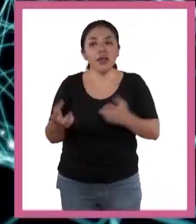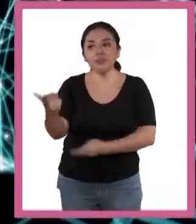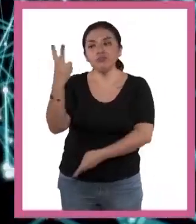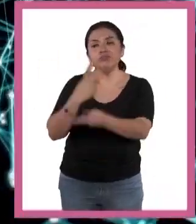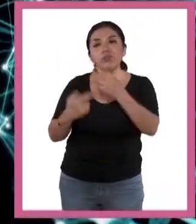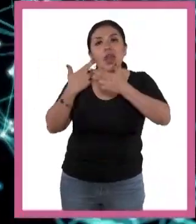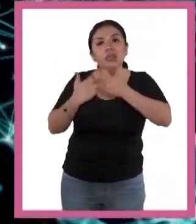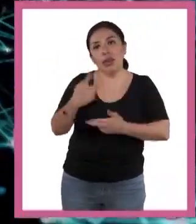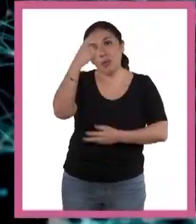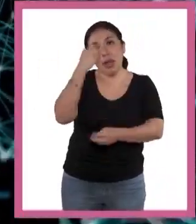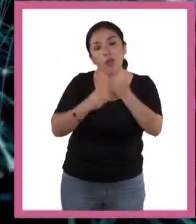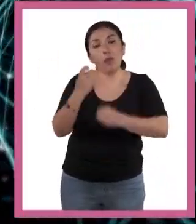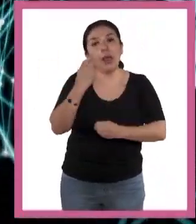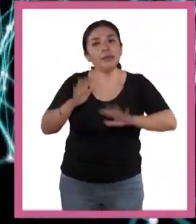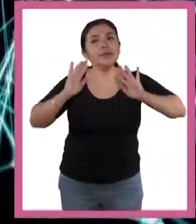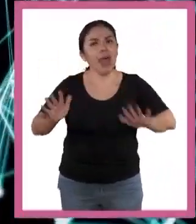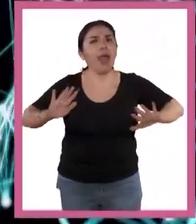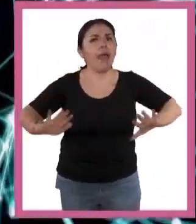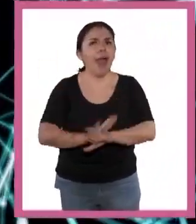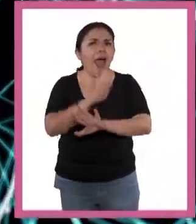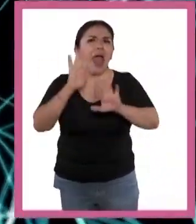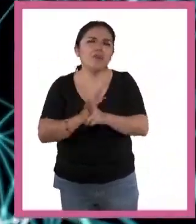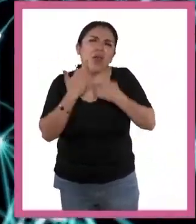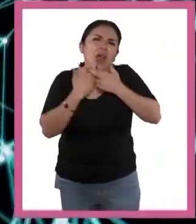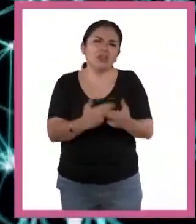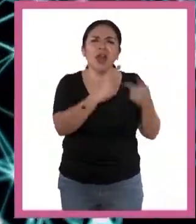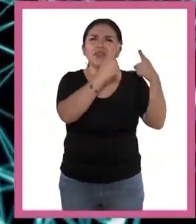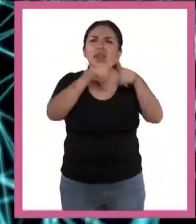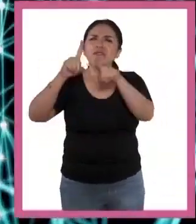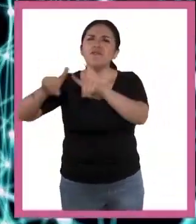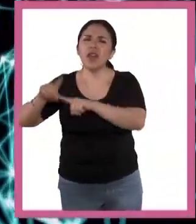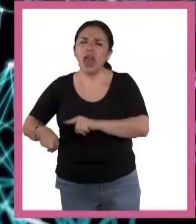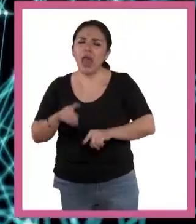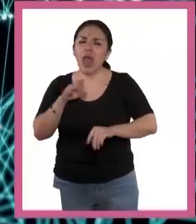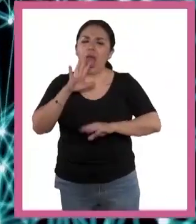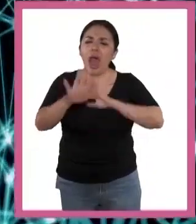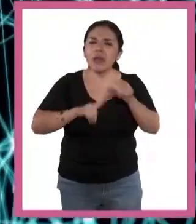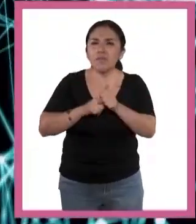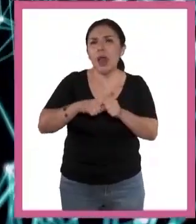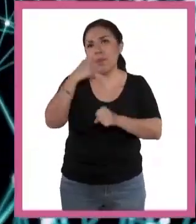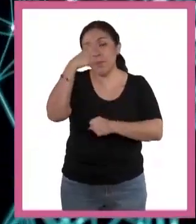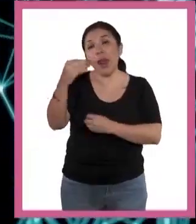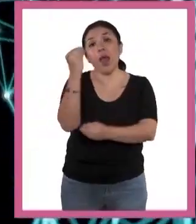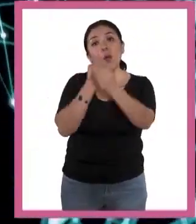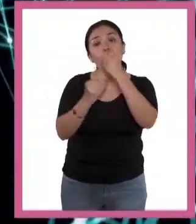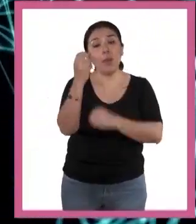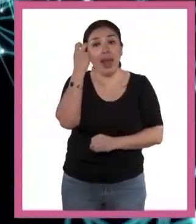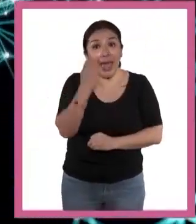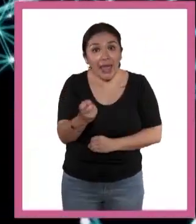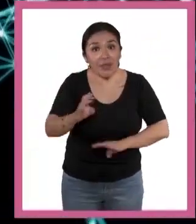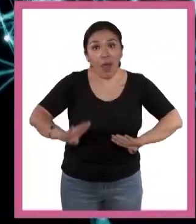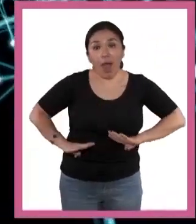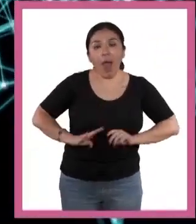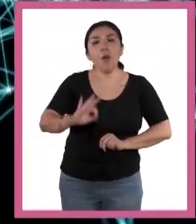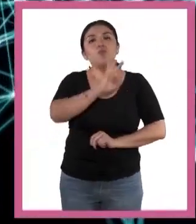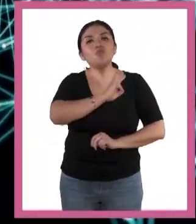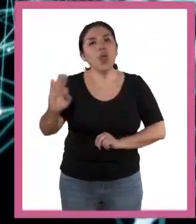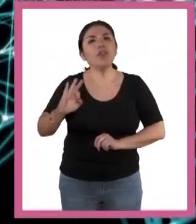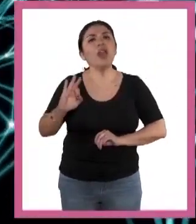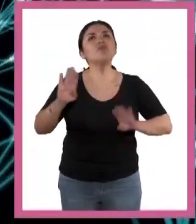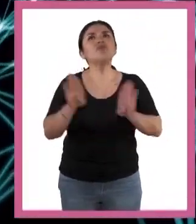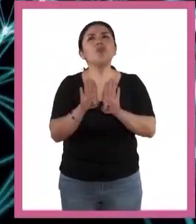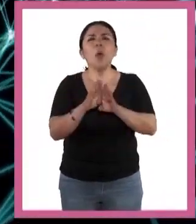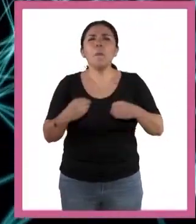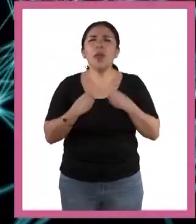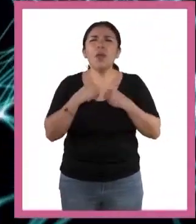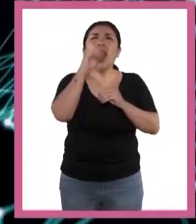sustento y hemos modificado una enorme cantidad de especies para alimentarnos. Esto nos permitió dejar de